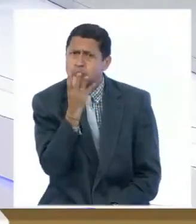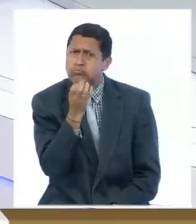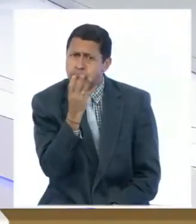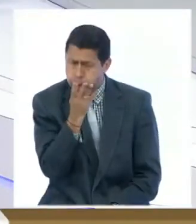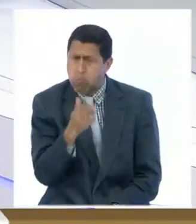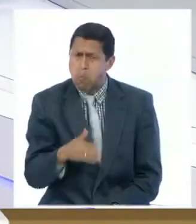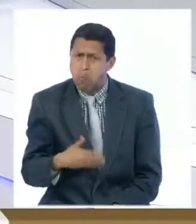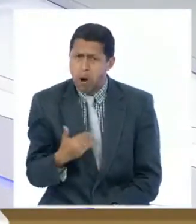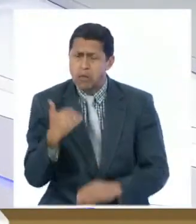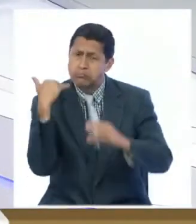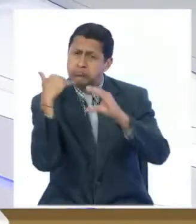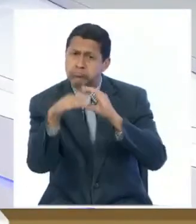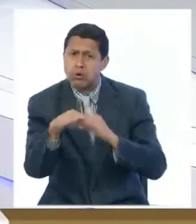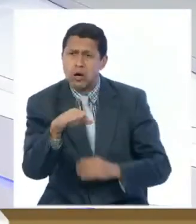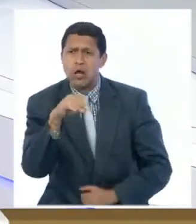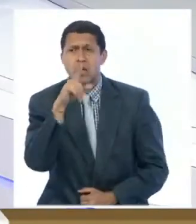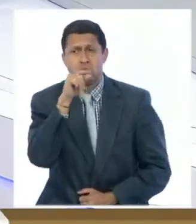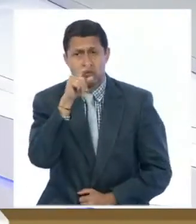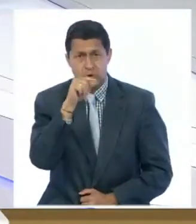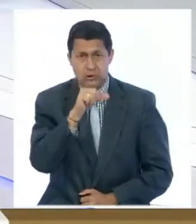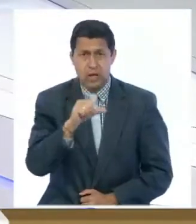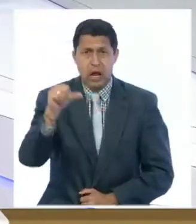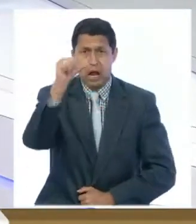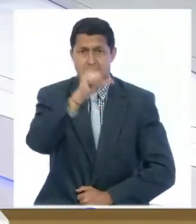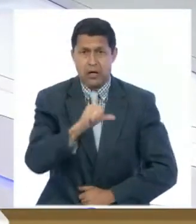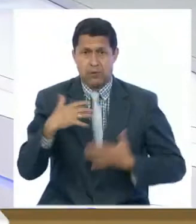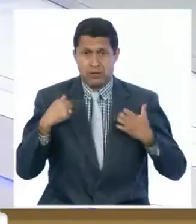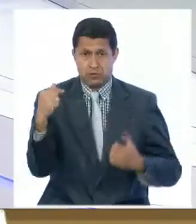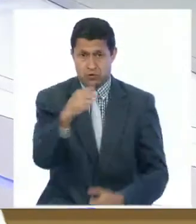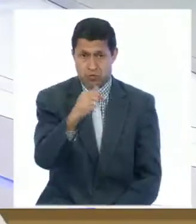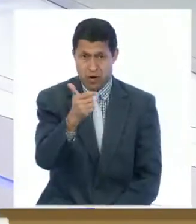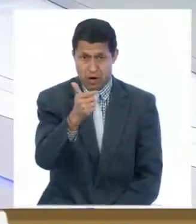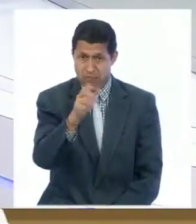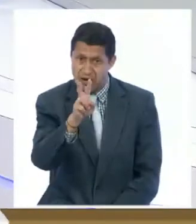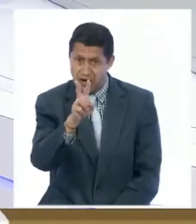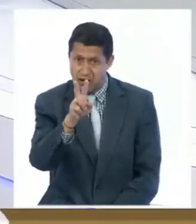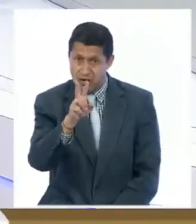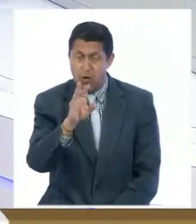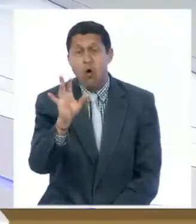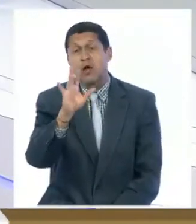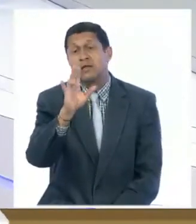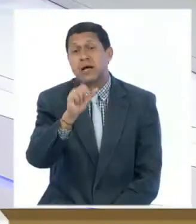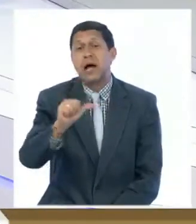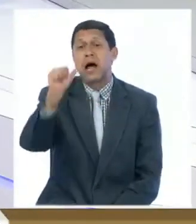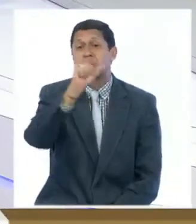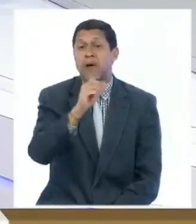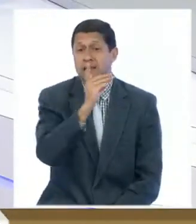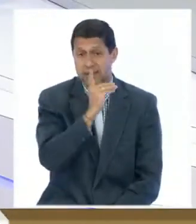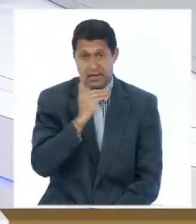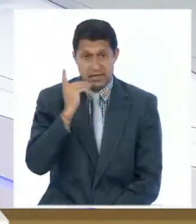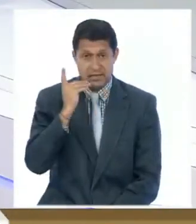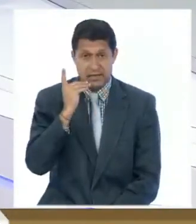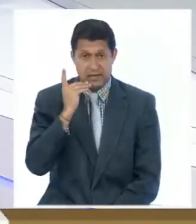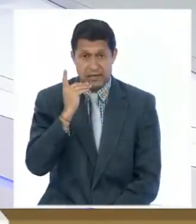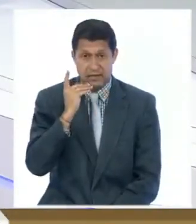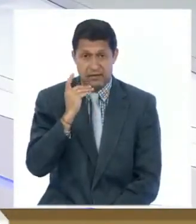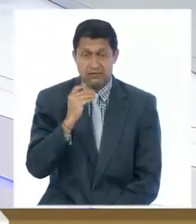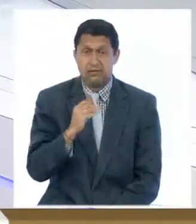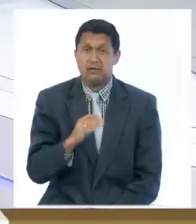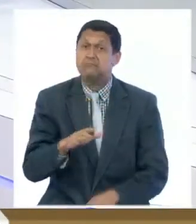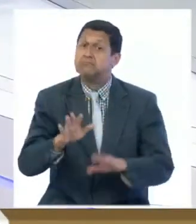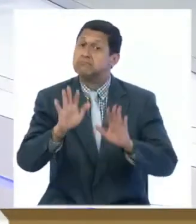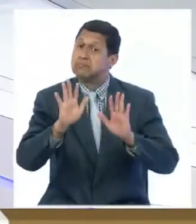nos las puede hacer saber a través de nuestra cuenta de Twitter, arroba salud-gb o por Instagram, como arroba Daniela J. Salas.